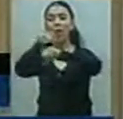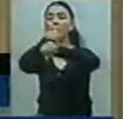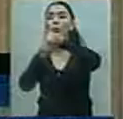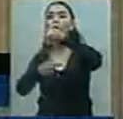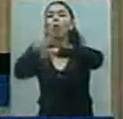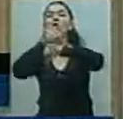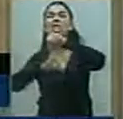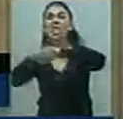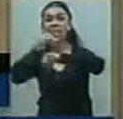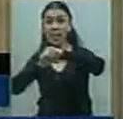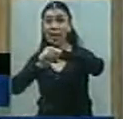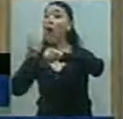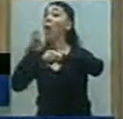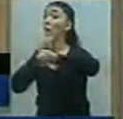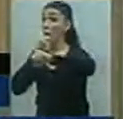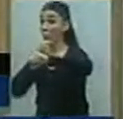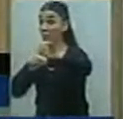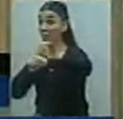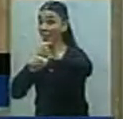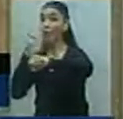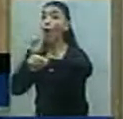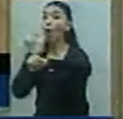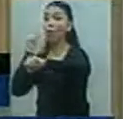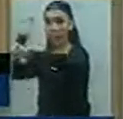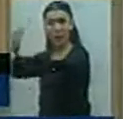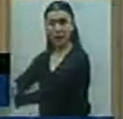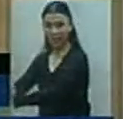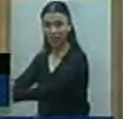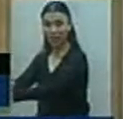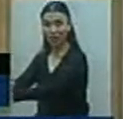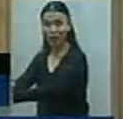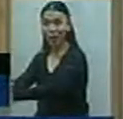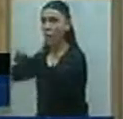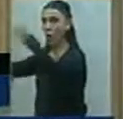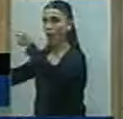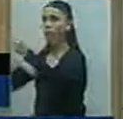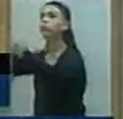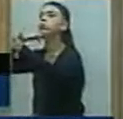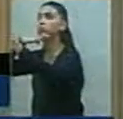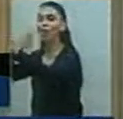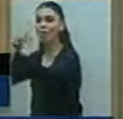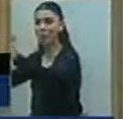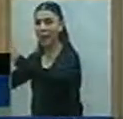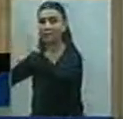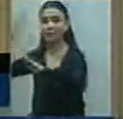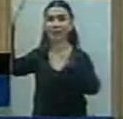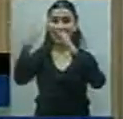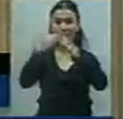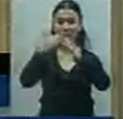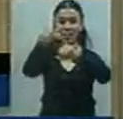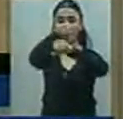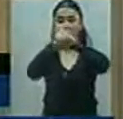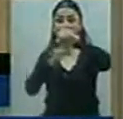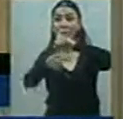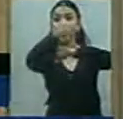va a ser una forma concreta de poder realmente proteger